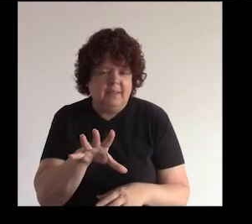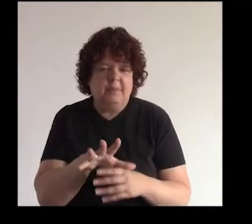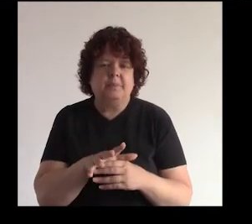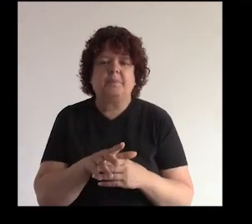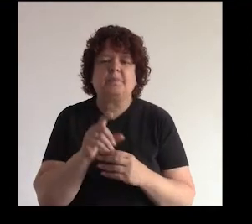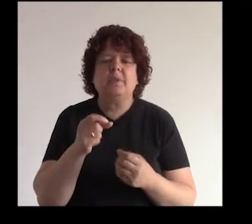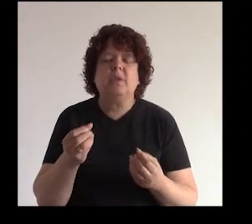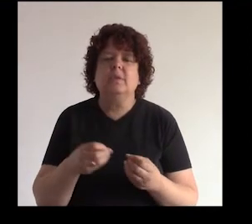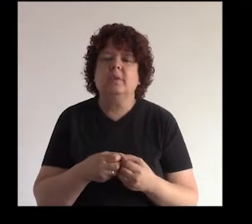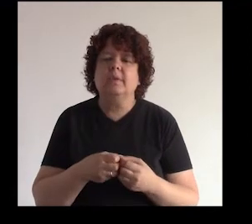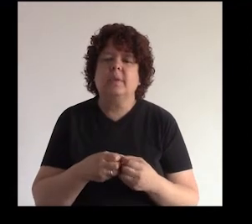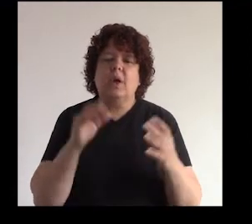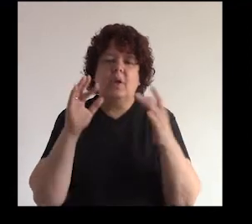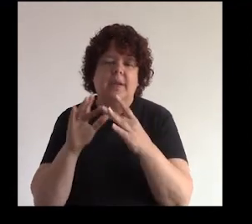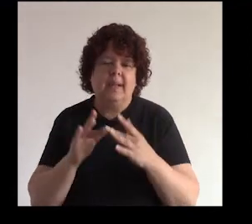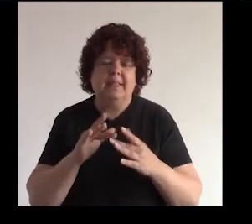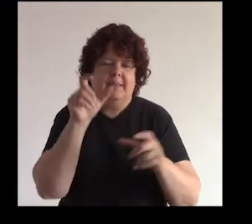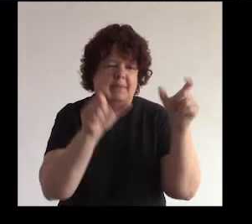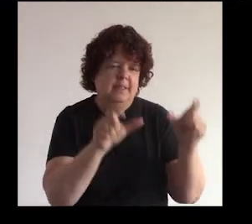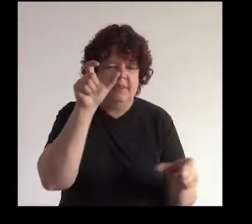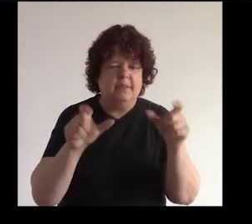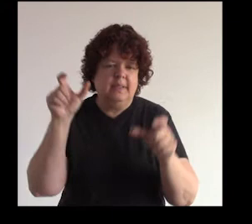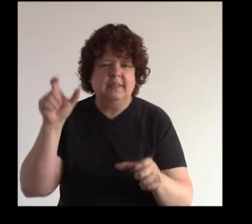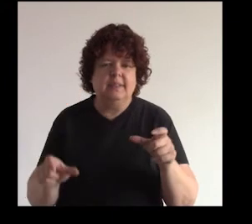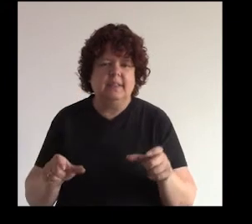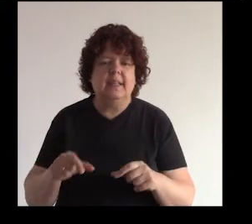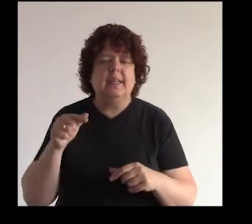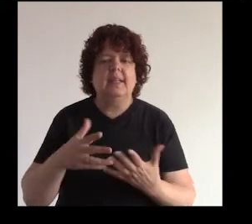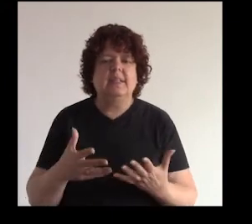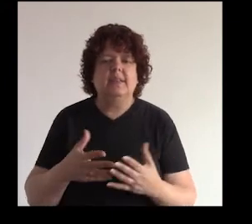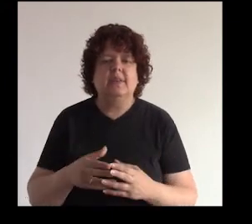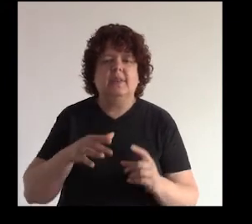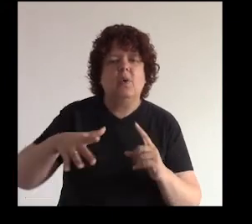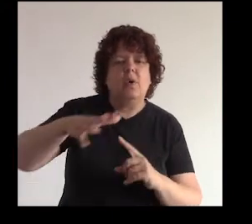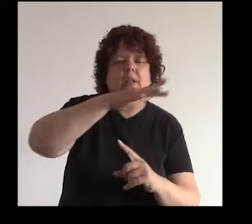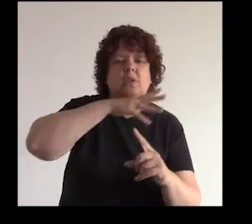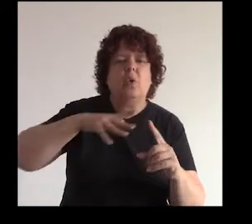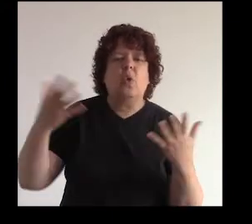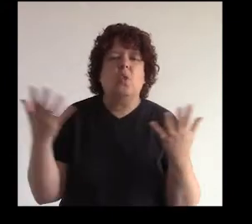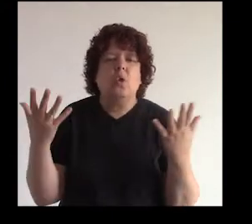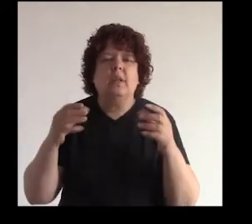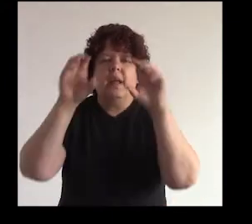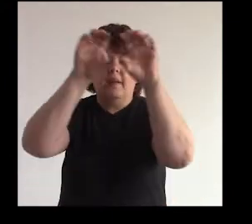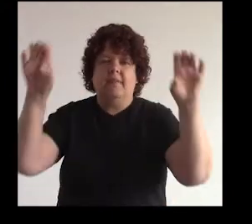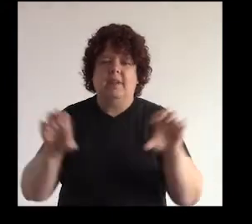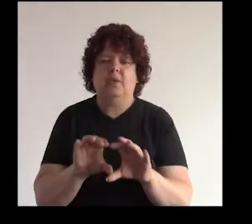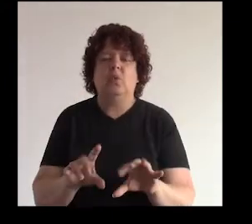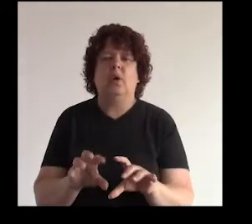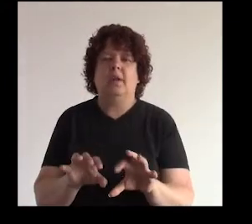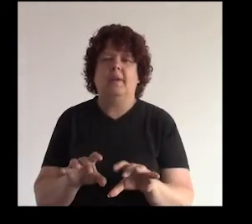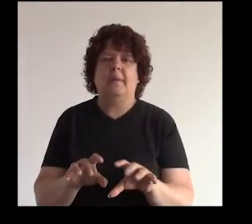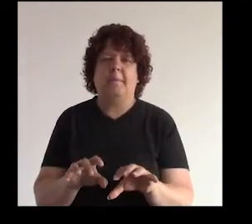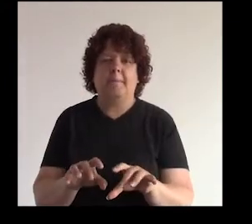comentado hace un momento son una red de personas pero en este caso es un entorno virtual ¿no? no